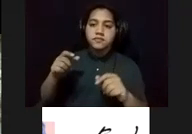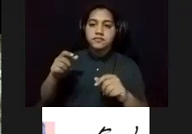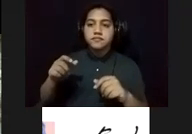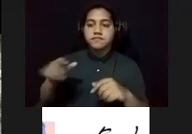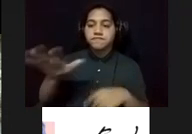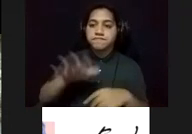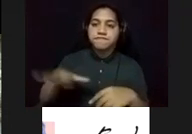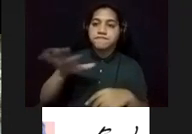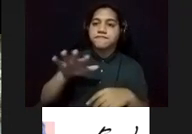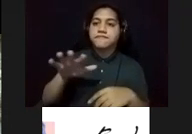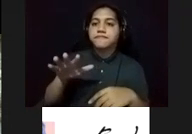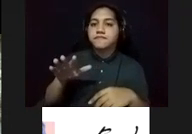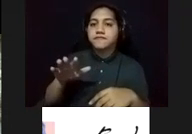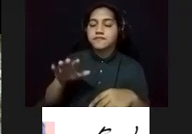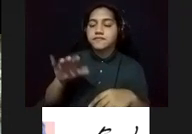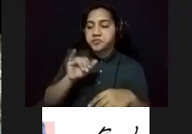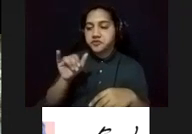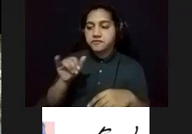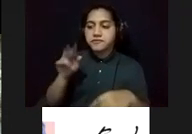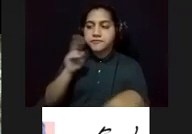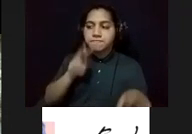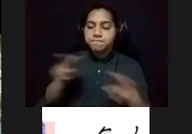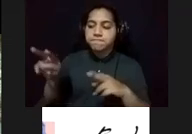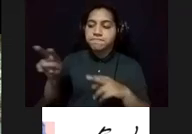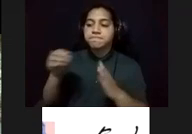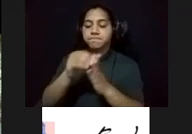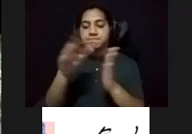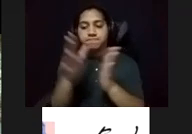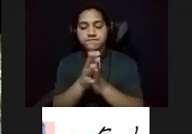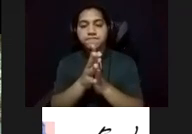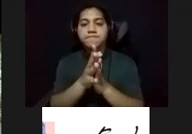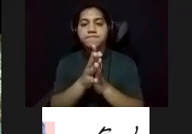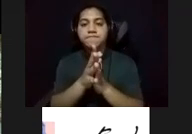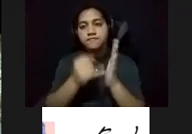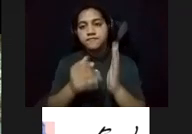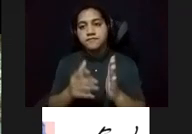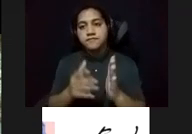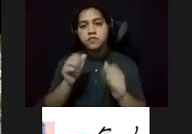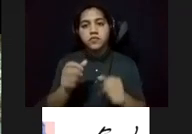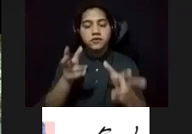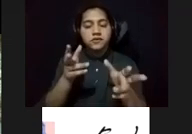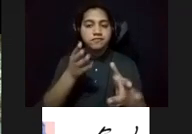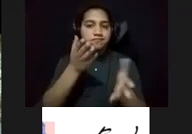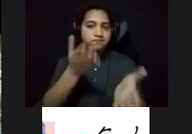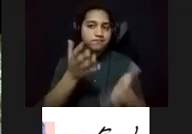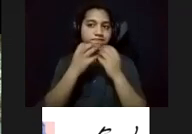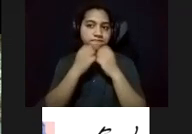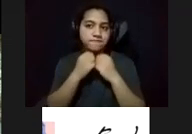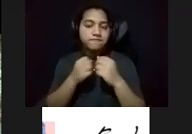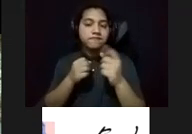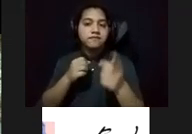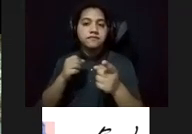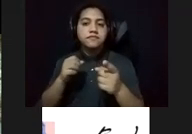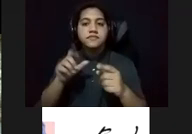también es recorrido pictóricamente por el artista y se pueden apreciar en sus pinturas La